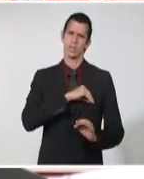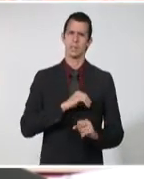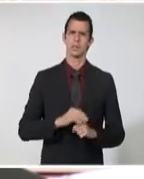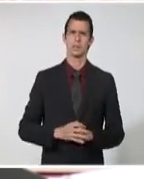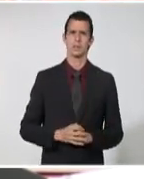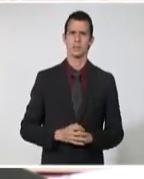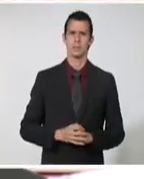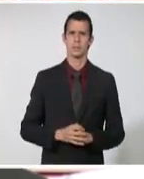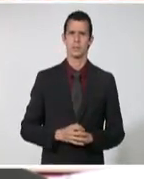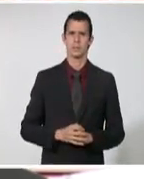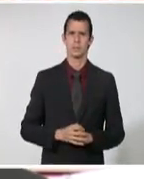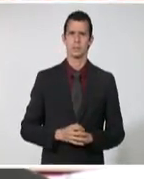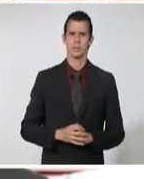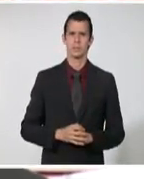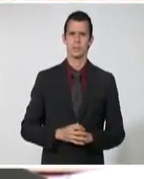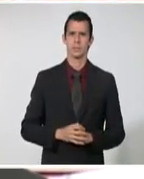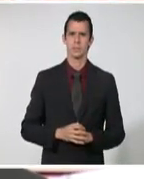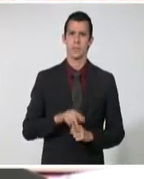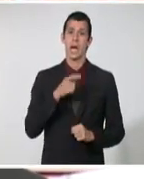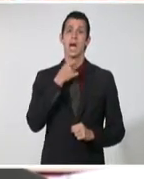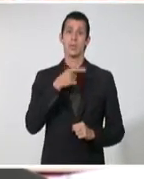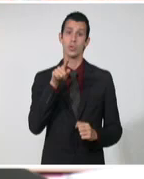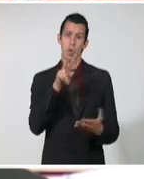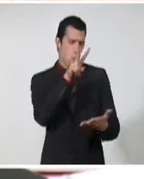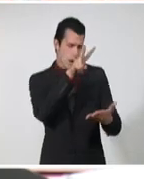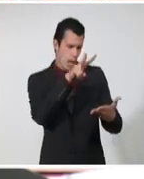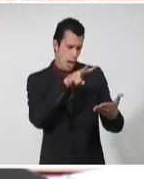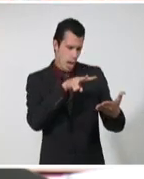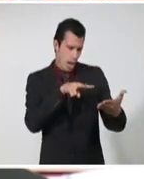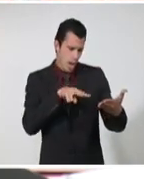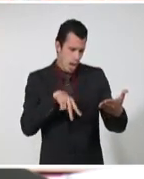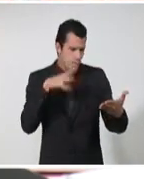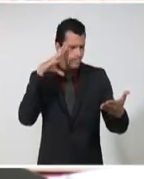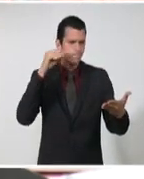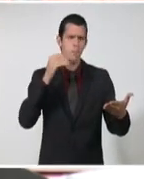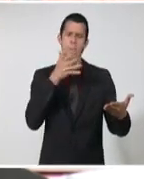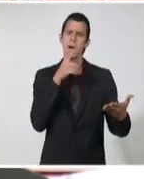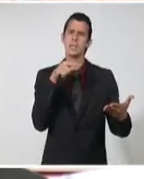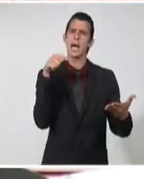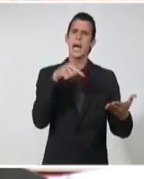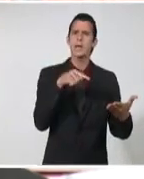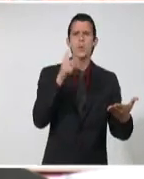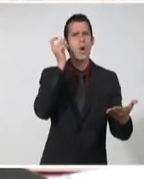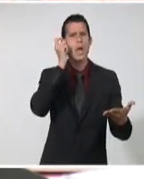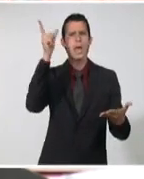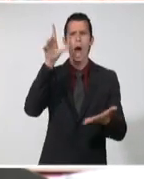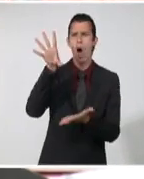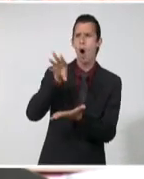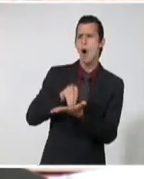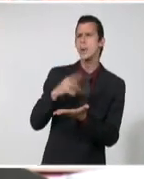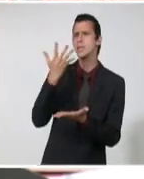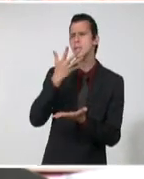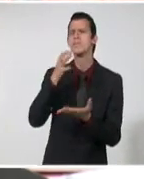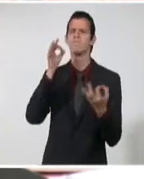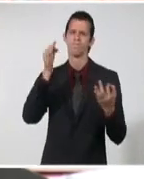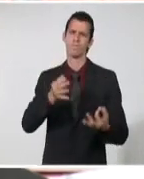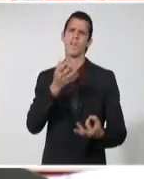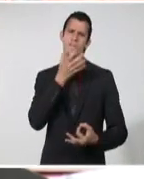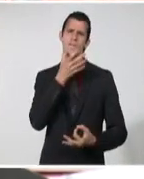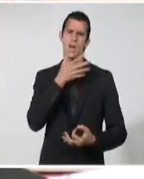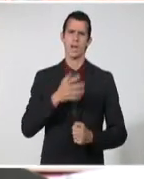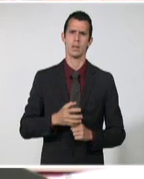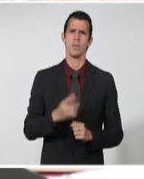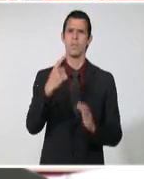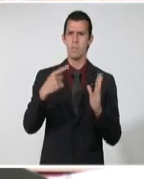hasta su final, el principal protagonista de estos tiempos y de toda la historia cubana, que es el pueblo, es la